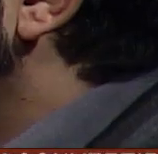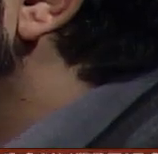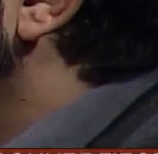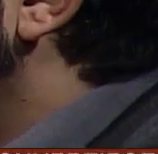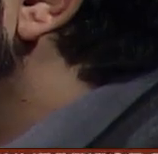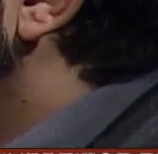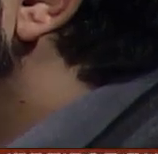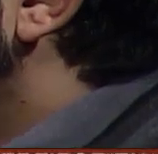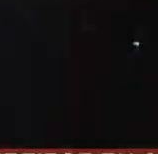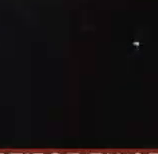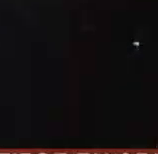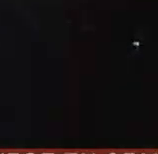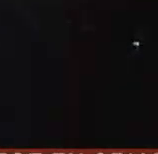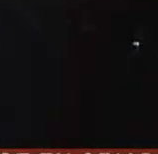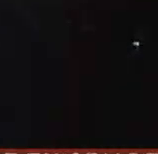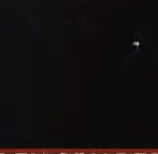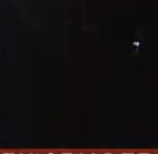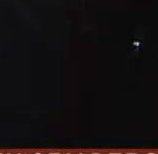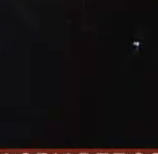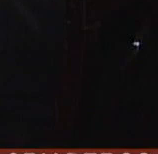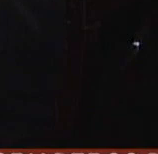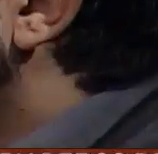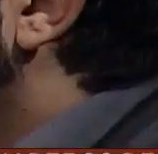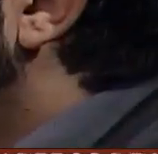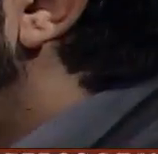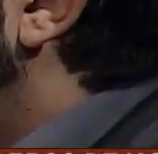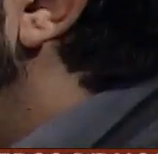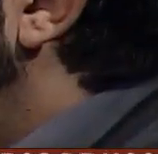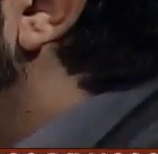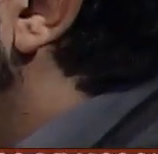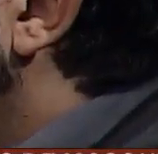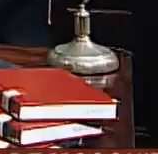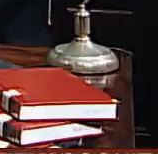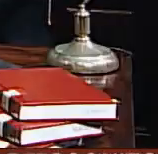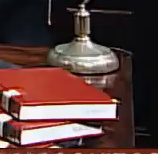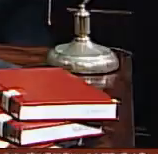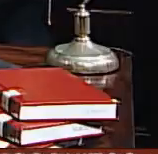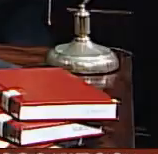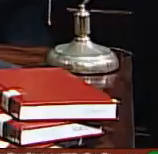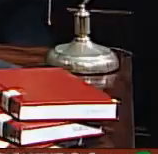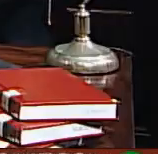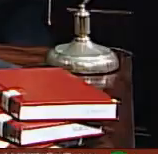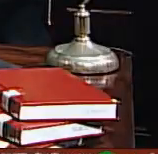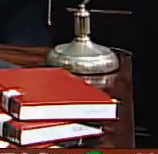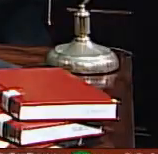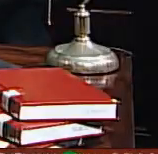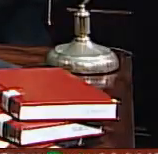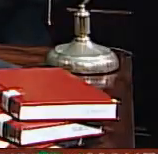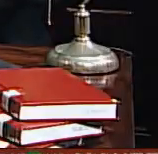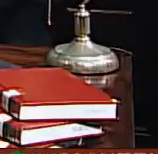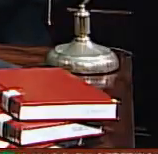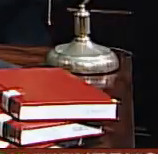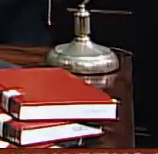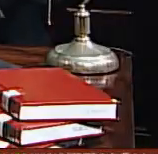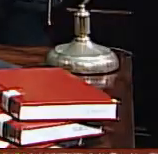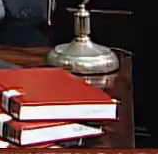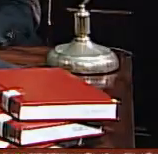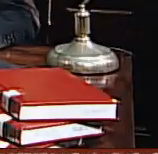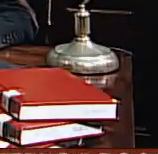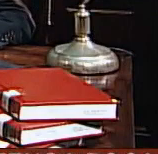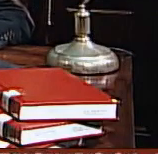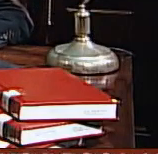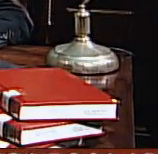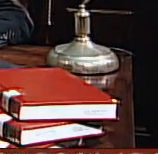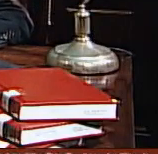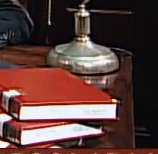han regresado géneros es decir la música el arte tiene una interacción siempre constante siempre como que regresamos